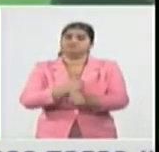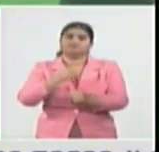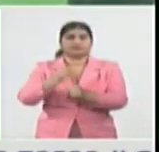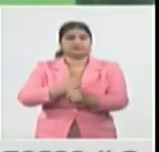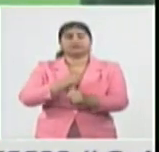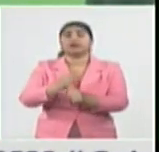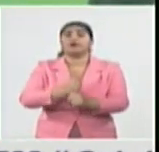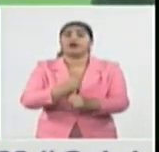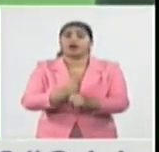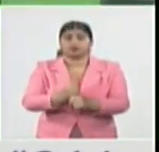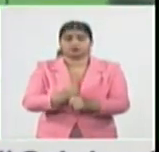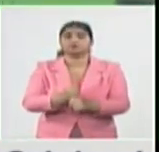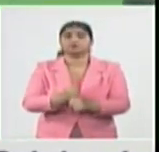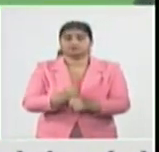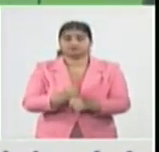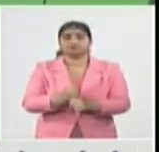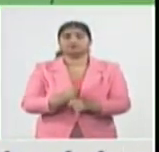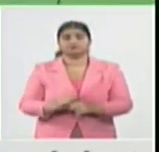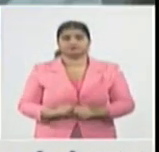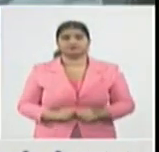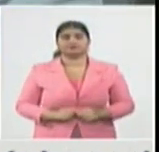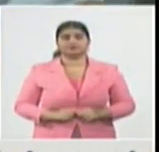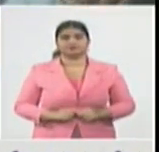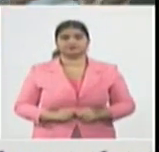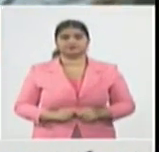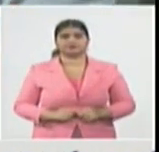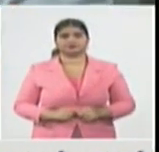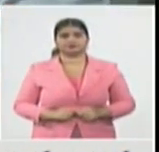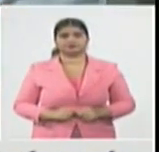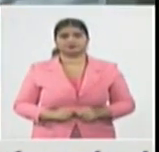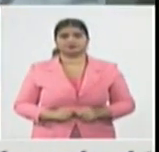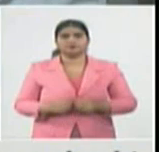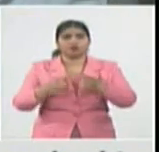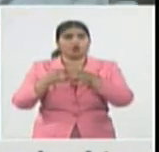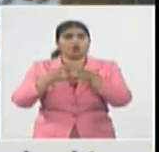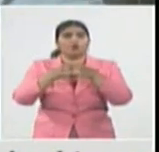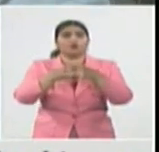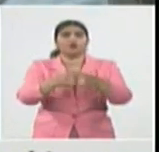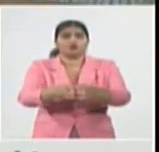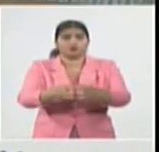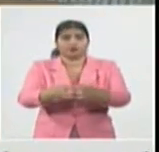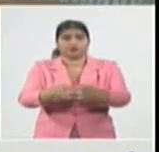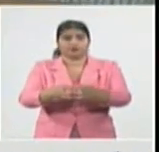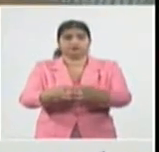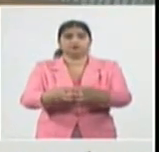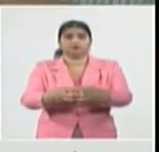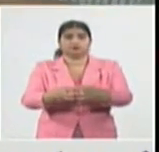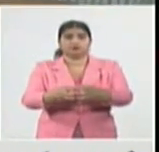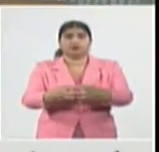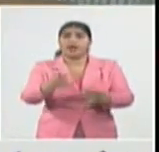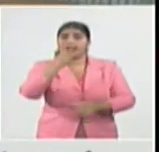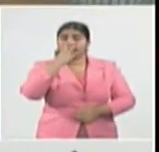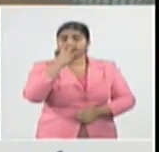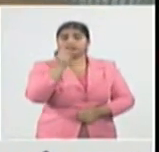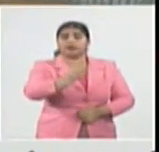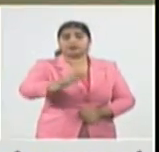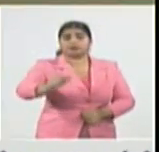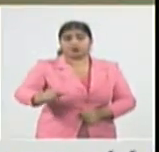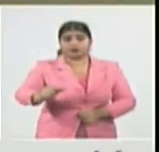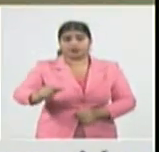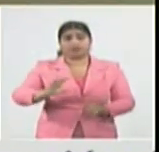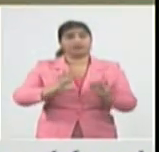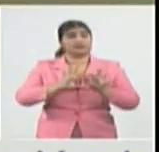continúa la asistencia médica en la tropa a crear un grupo de respuesta rápida en caso de que fuera necesario activarlo y bueno estar al frente de esa labor